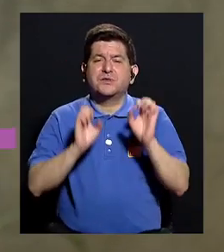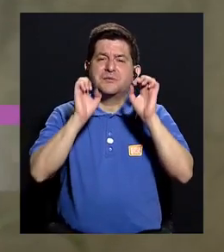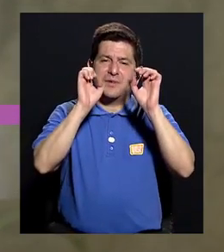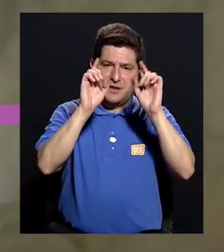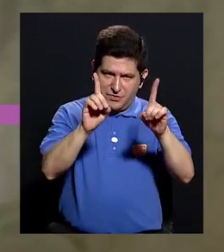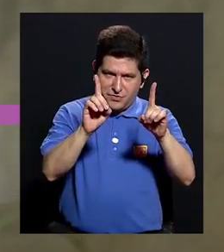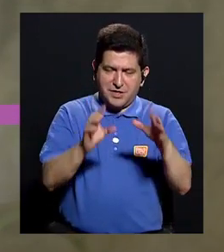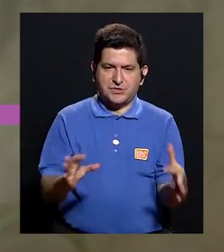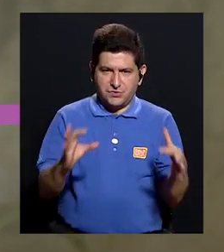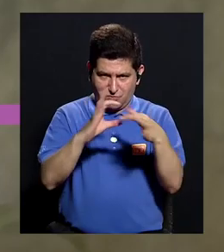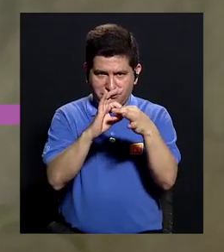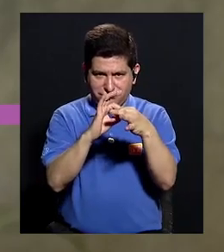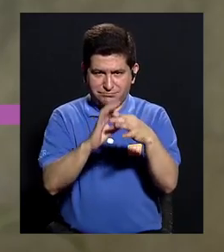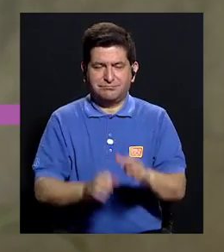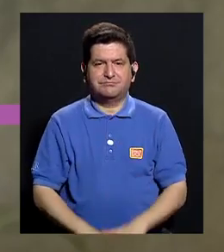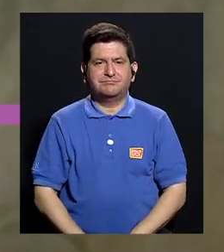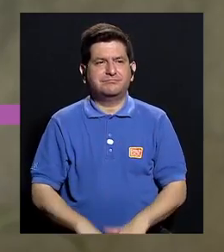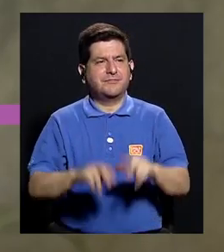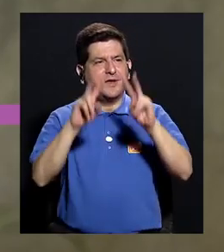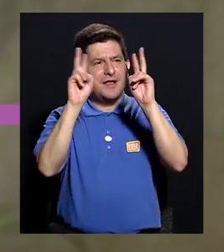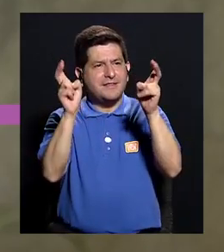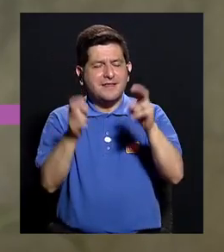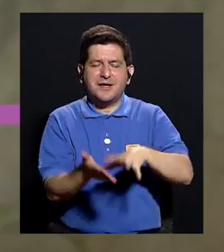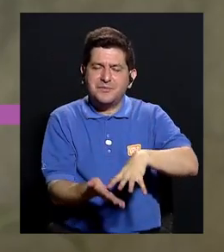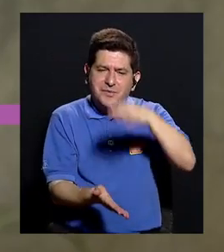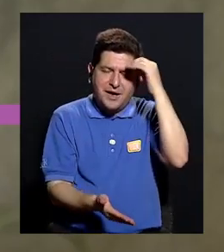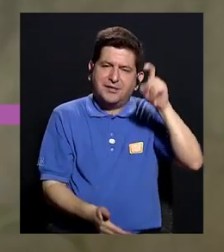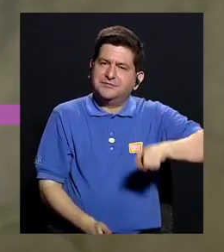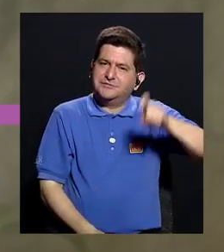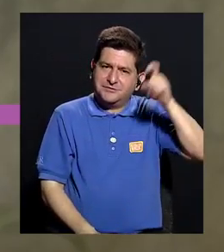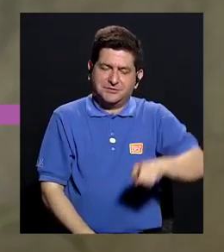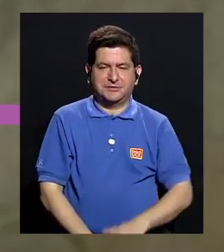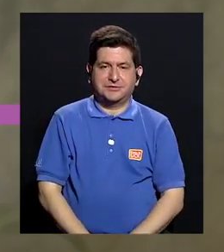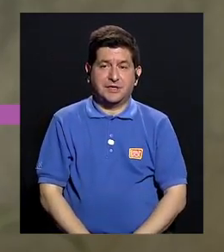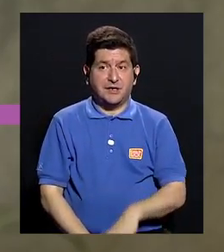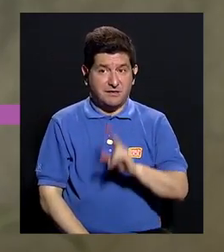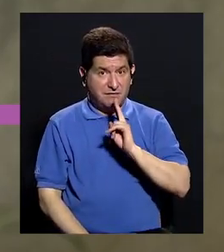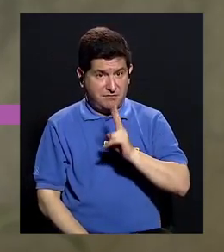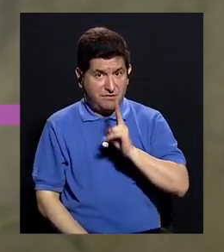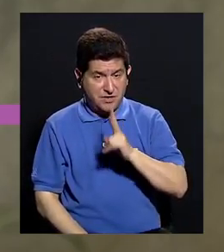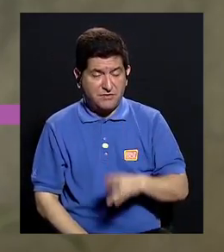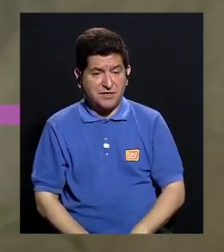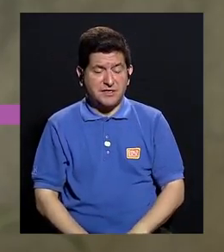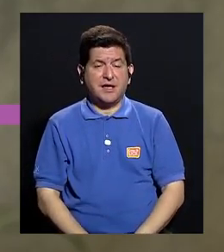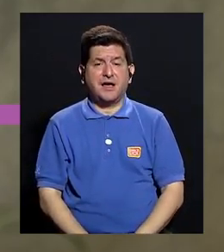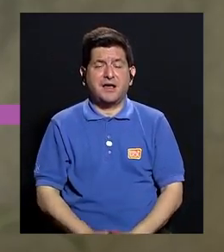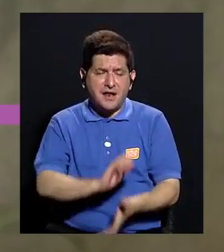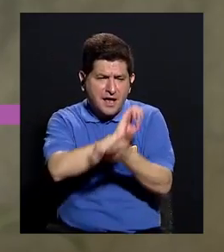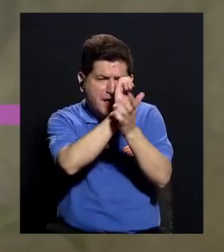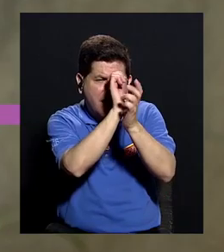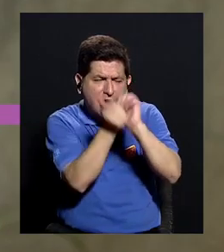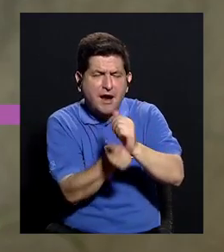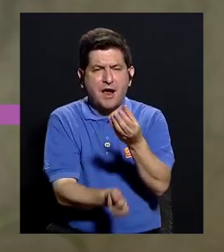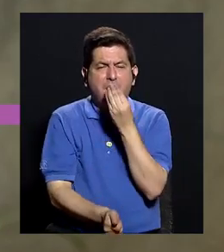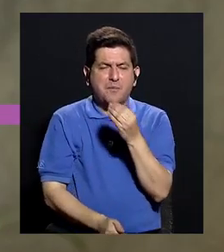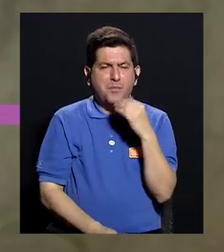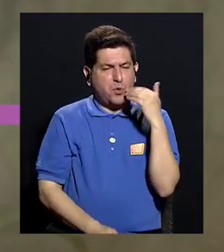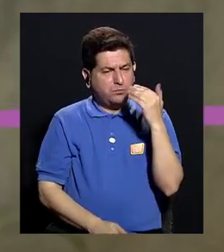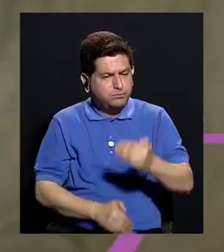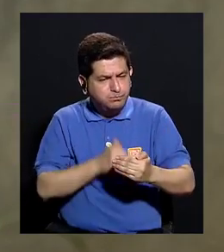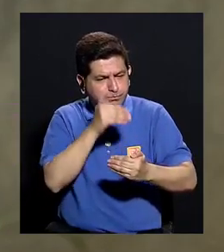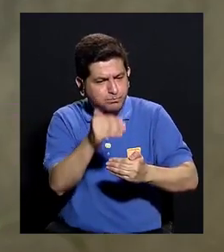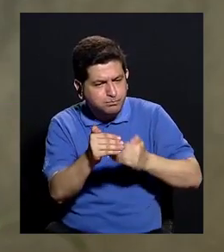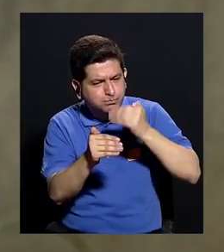de mucha educación, ¿verdad? Es un tema de mucho aprendizaje y de realmente ir adaptando la alimentación poco a poco, ¿verdad?